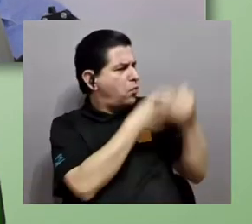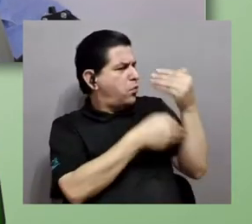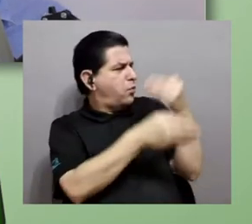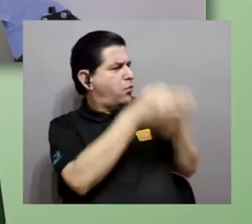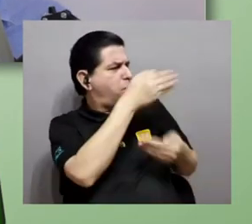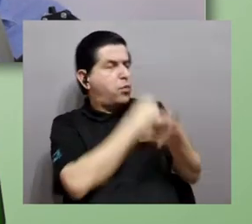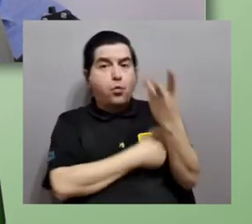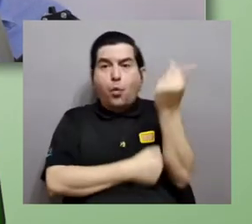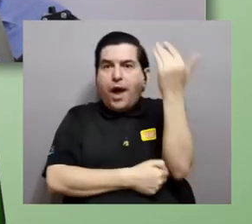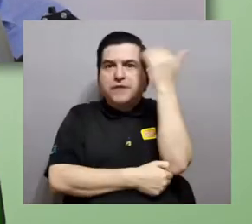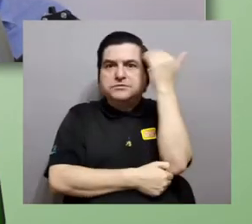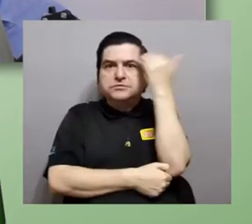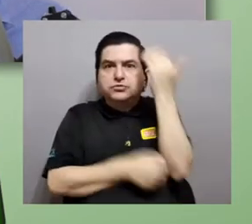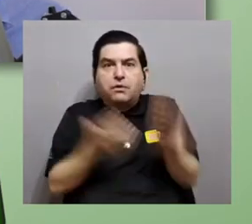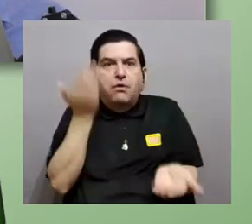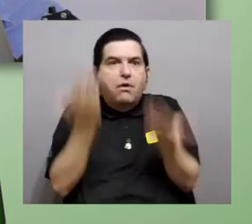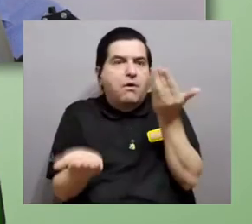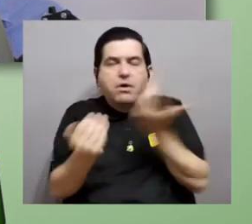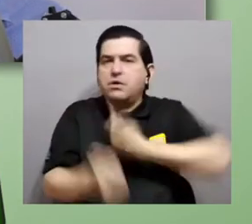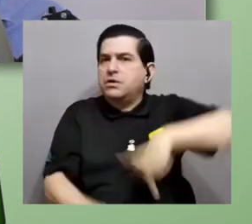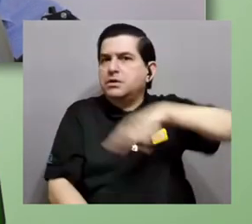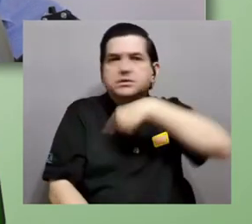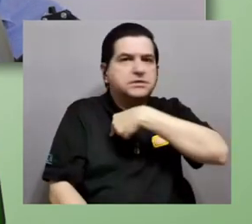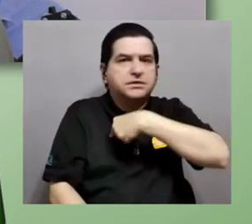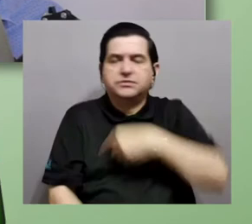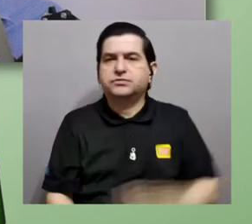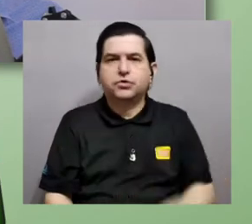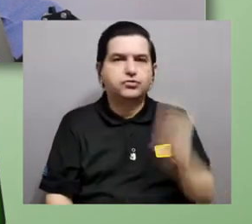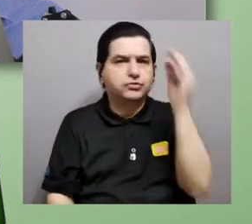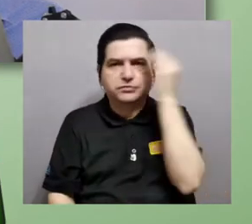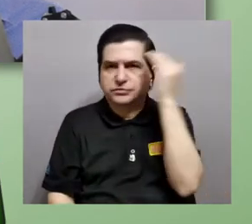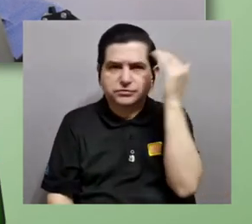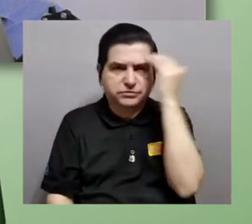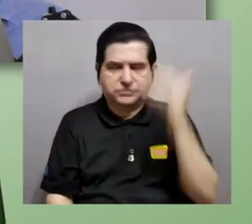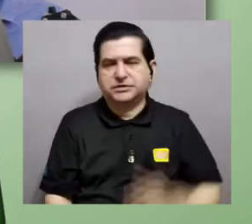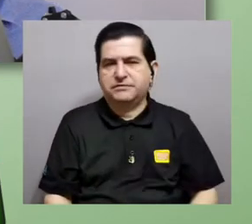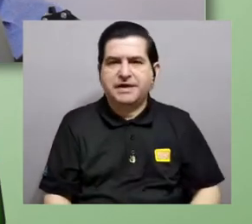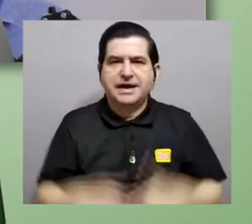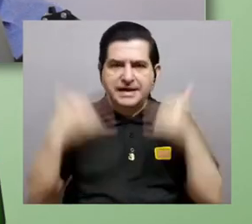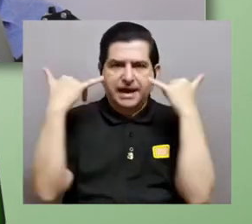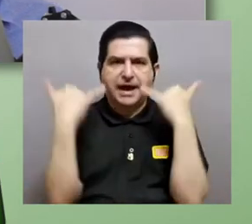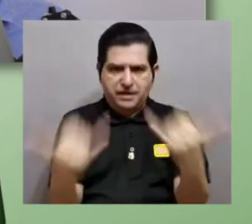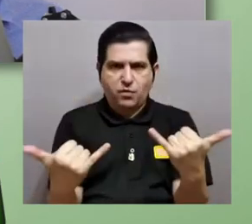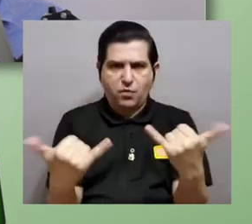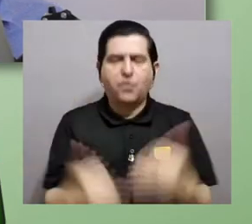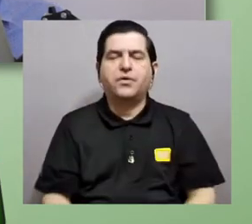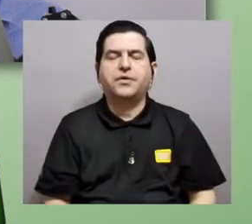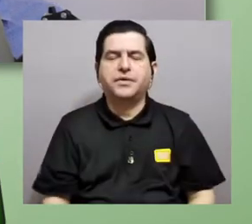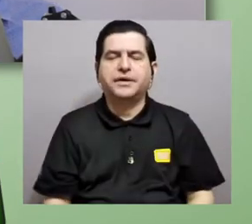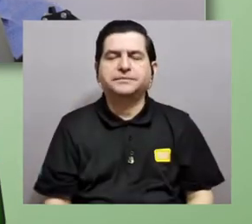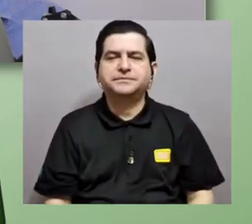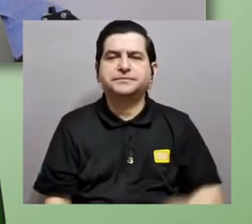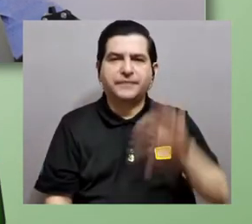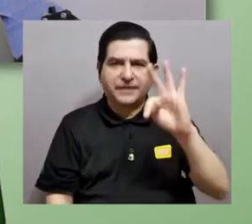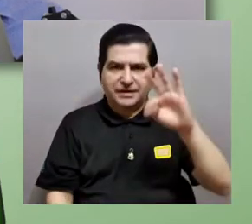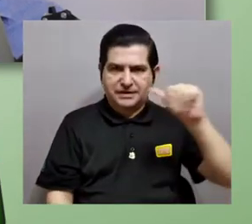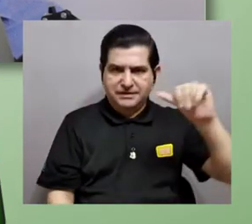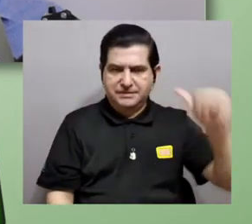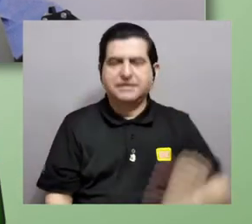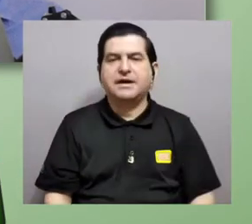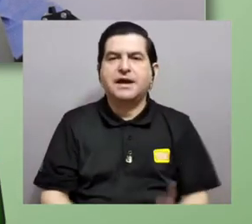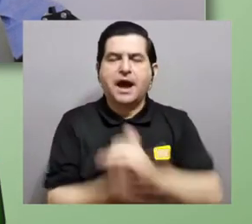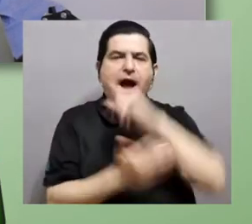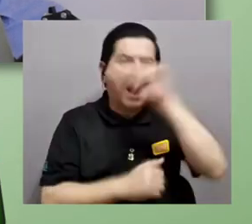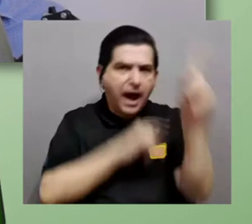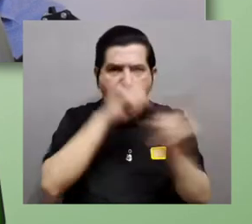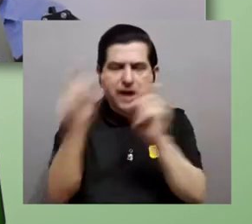cuánto es que sabemos y cuánto quizá todavía no hemos conocido. Vamos ahora, doña Teresita, a